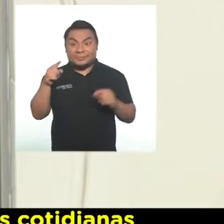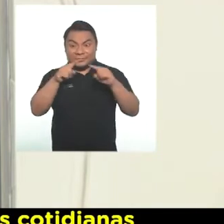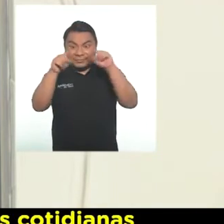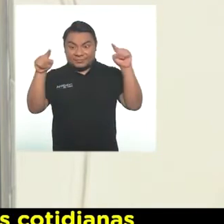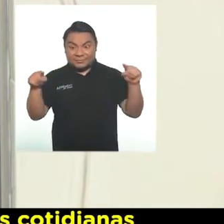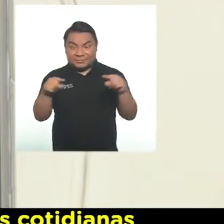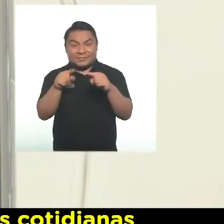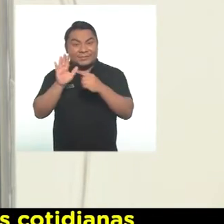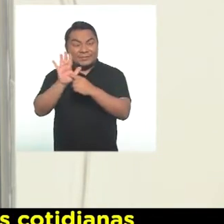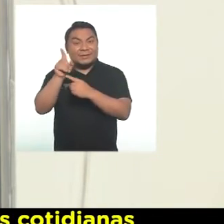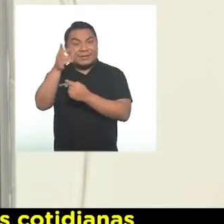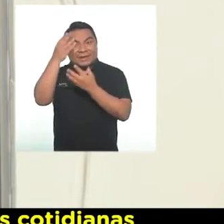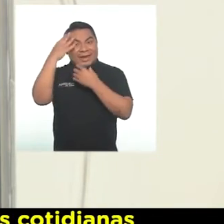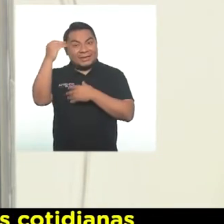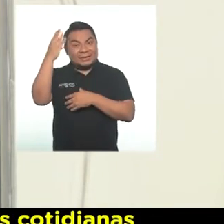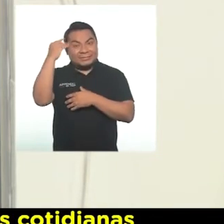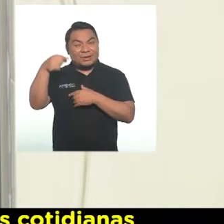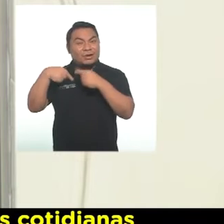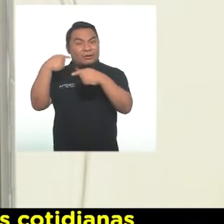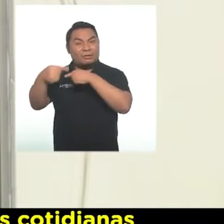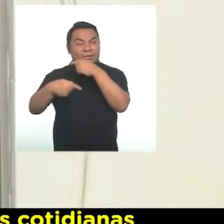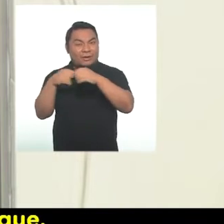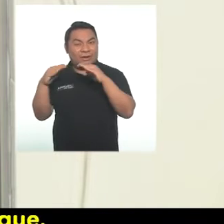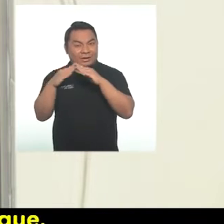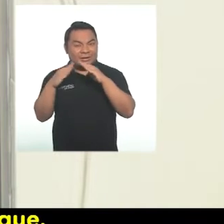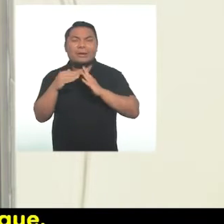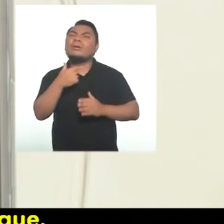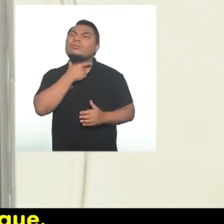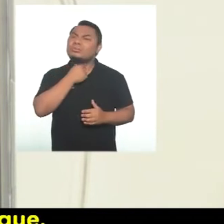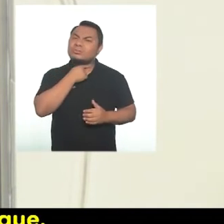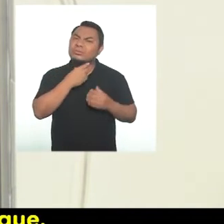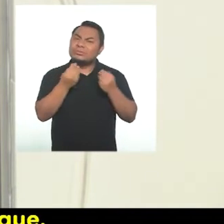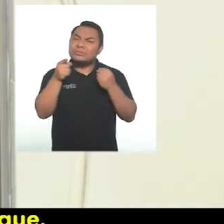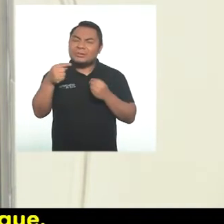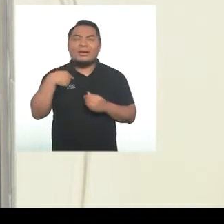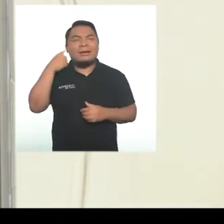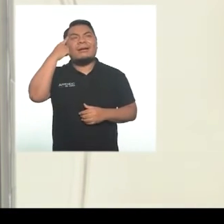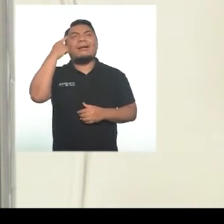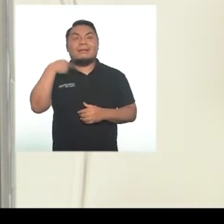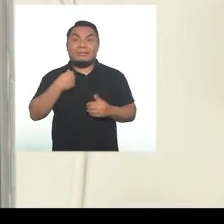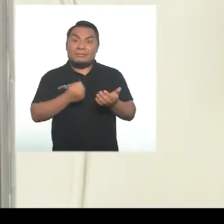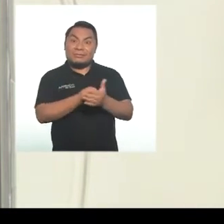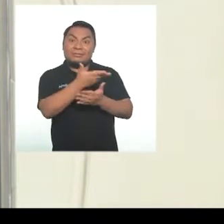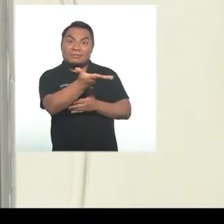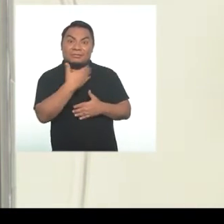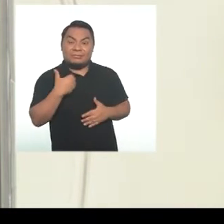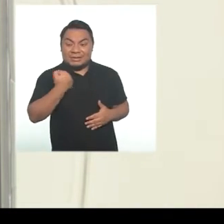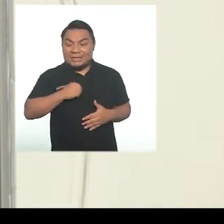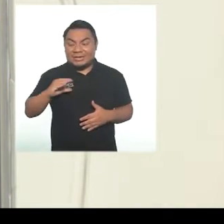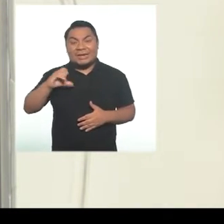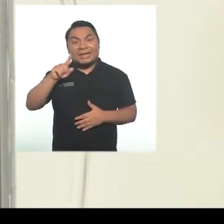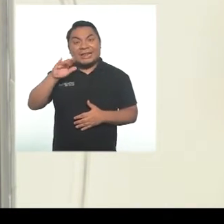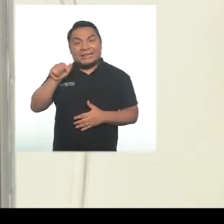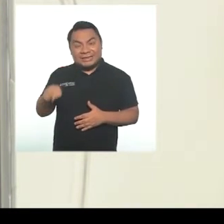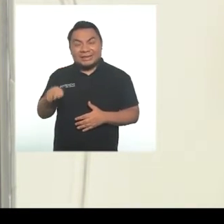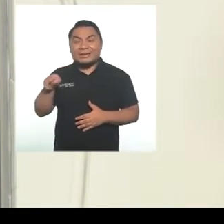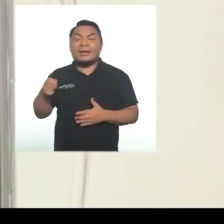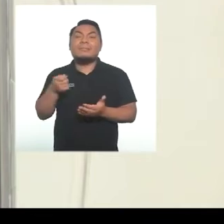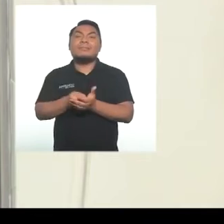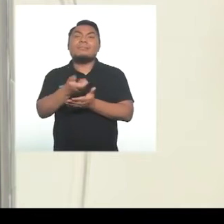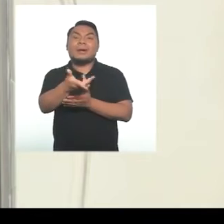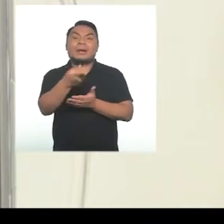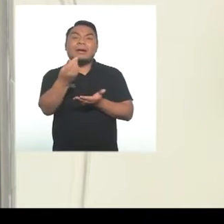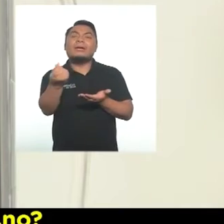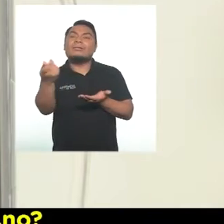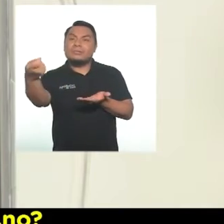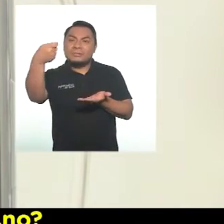cuadro que nos mostraste de las experiencias cotidianas me gustó mucho porque me di cuenta que cuando voy a comprar con Carlita y ella paga